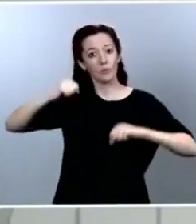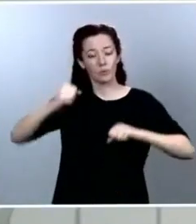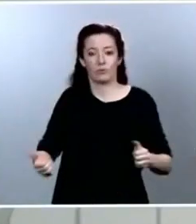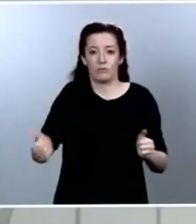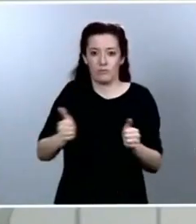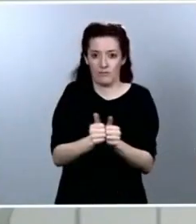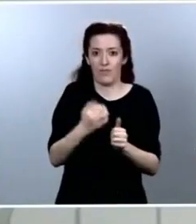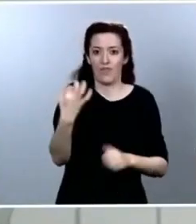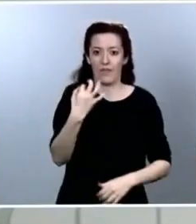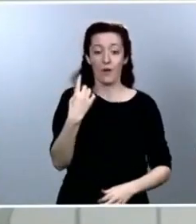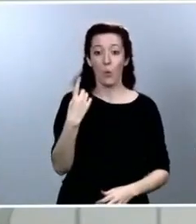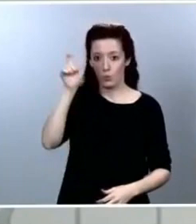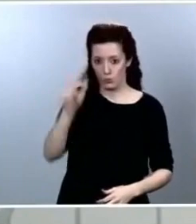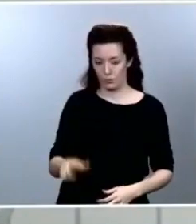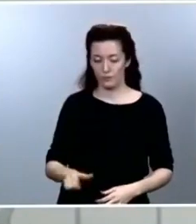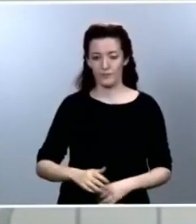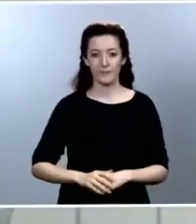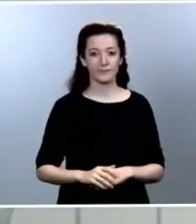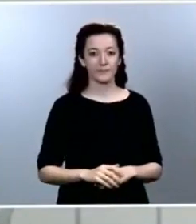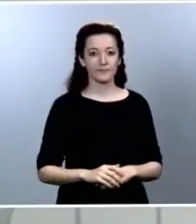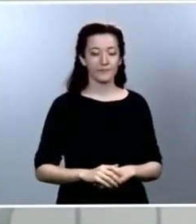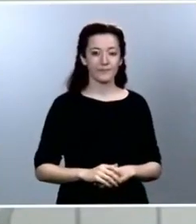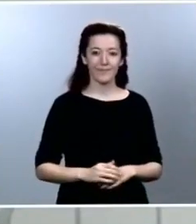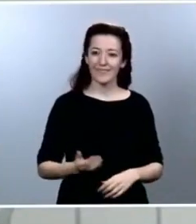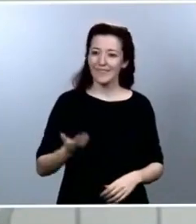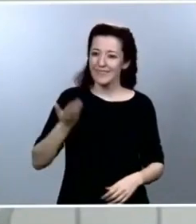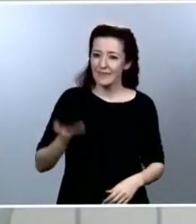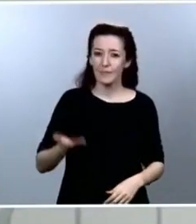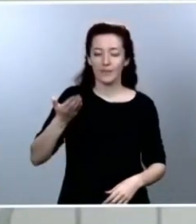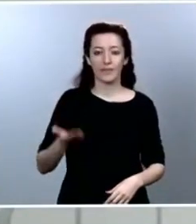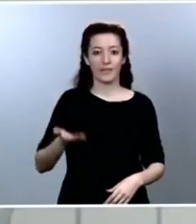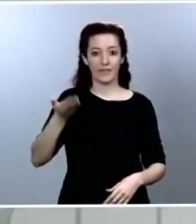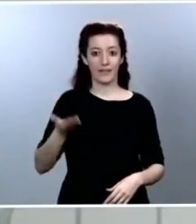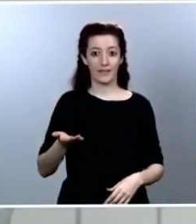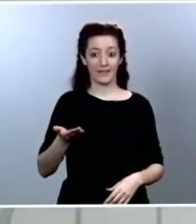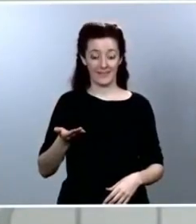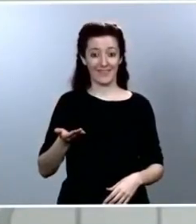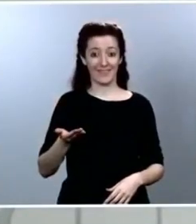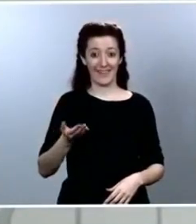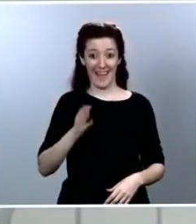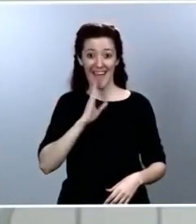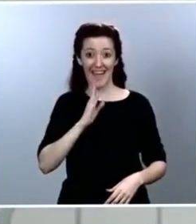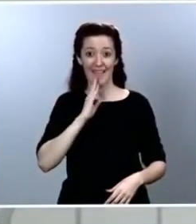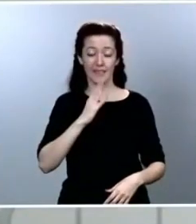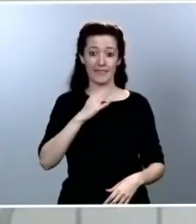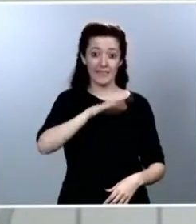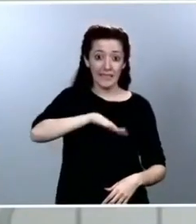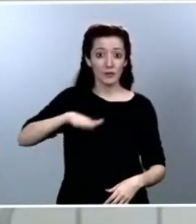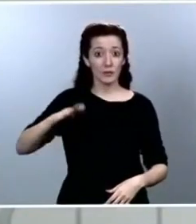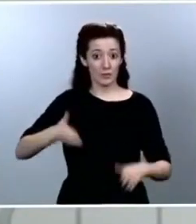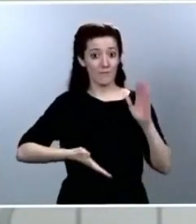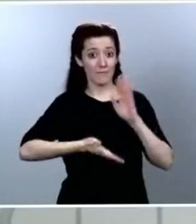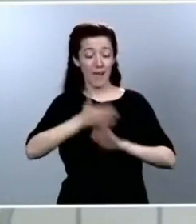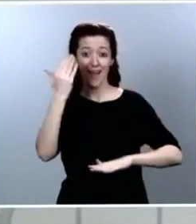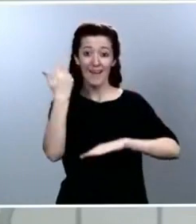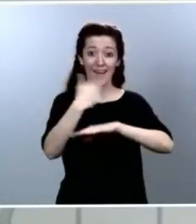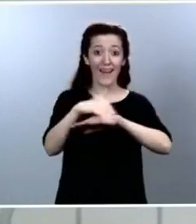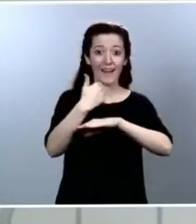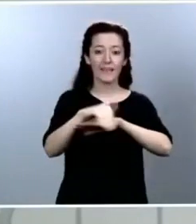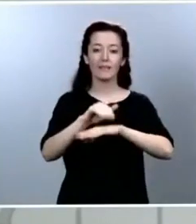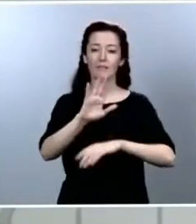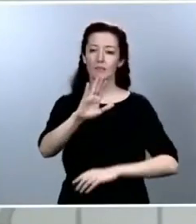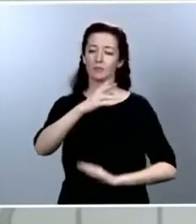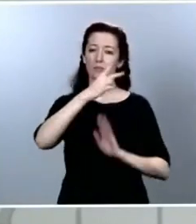importante que este paso lo demos siguiendo a rajatabla todas las reglas que se han hecho públicas y también las medidas de